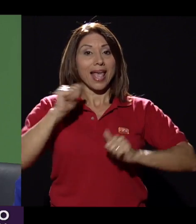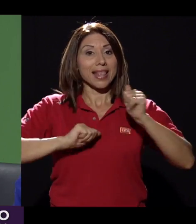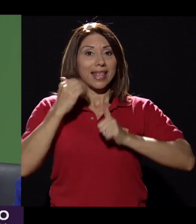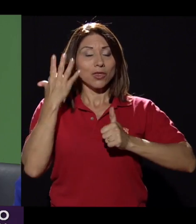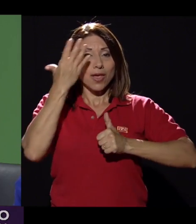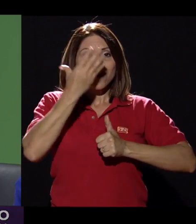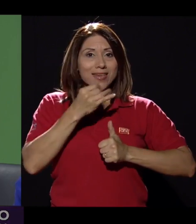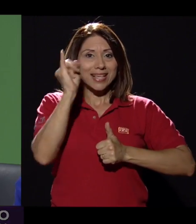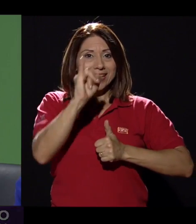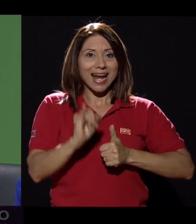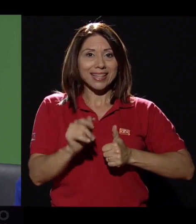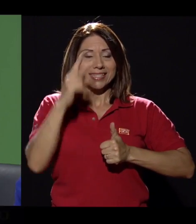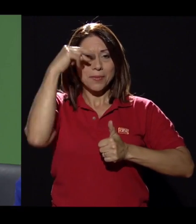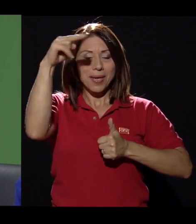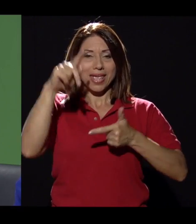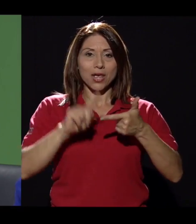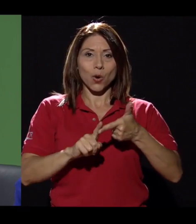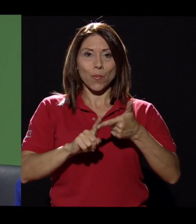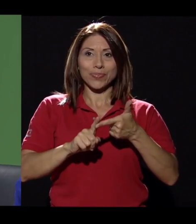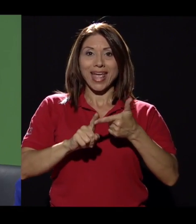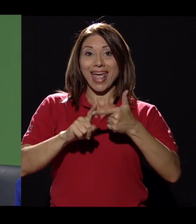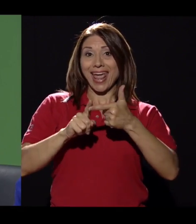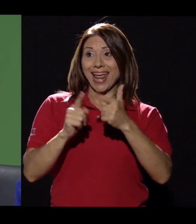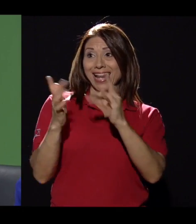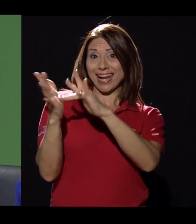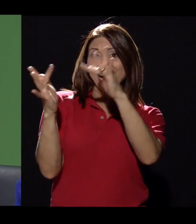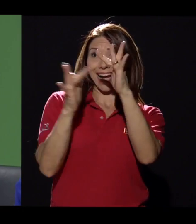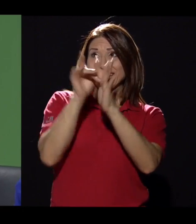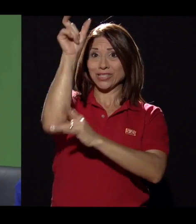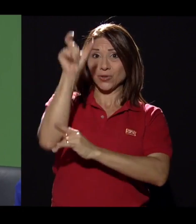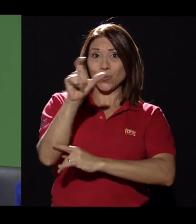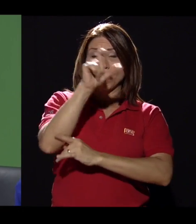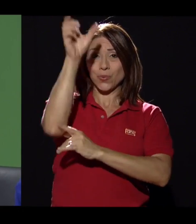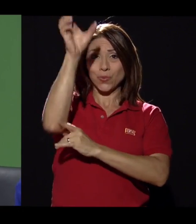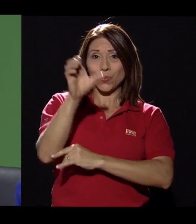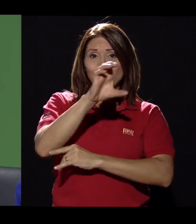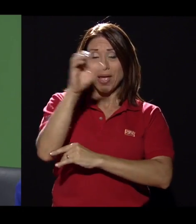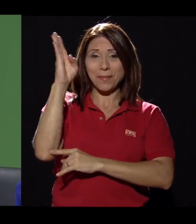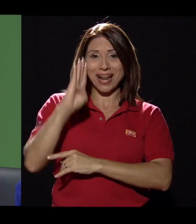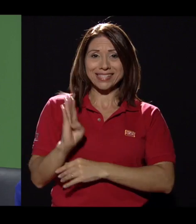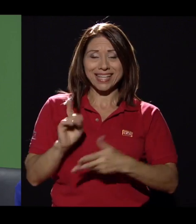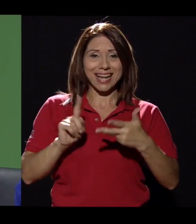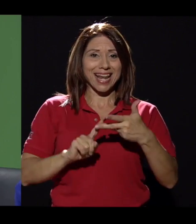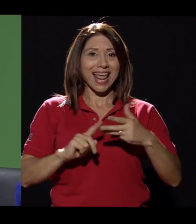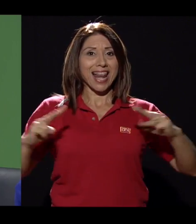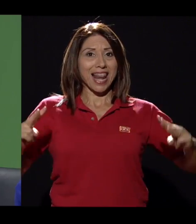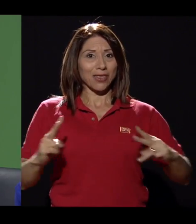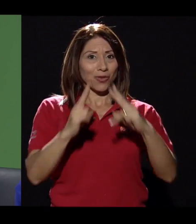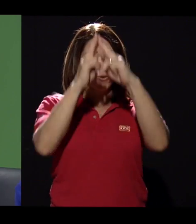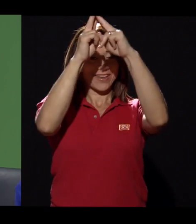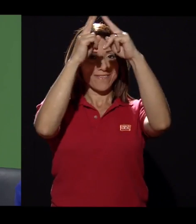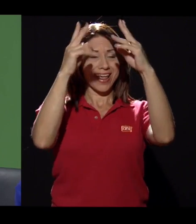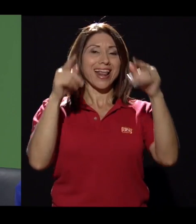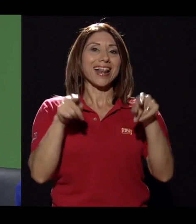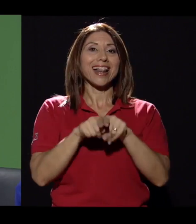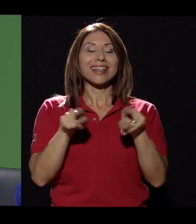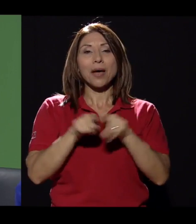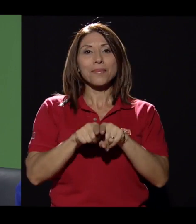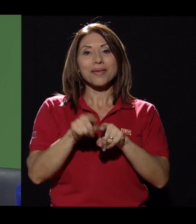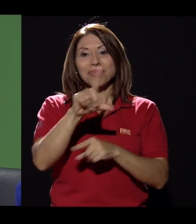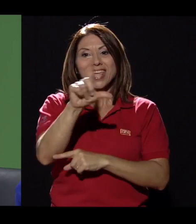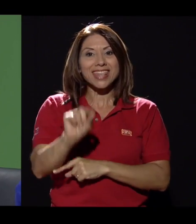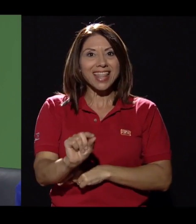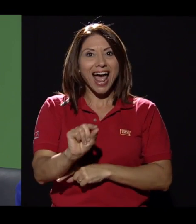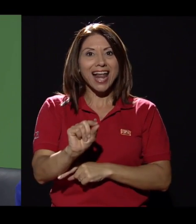México, el Cristo Redentor en Brasil, la Torre Eiffel, la Torre de Pisa en Italia y queremos pues que Costa Rica también